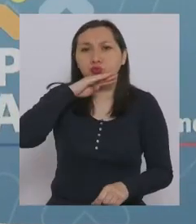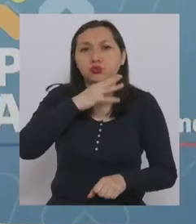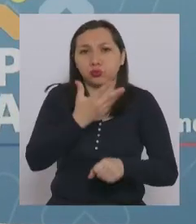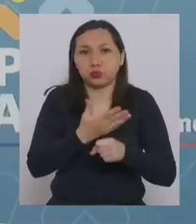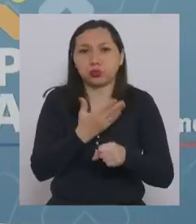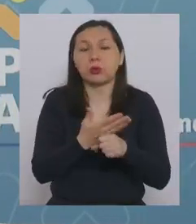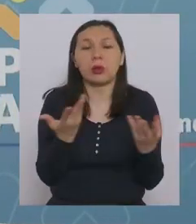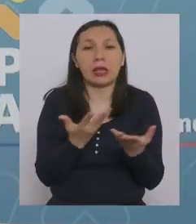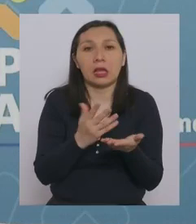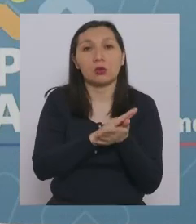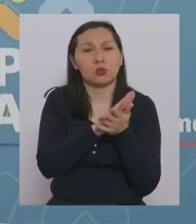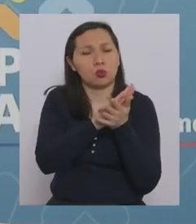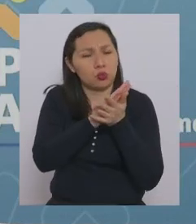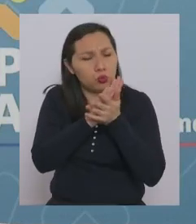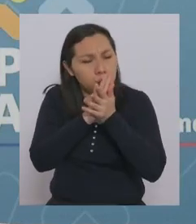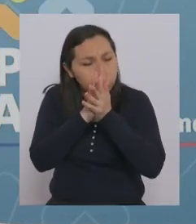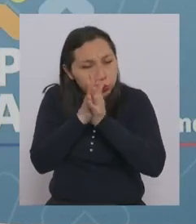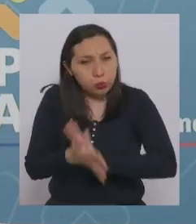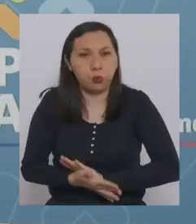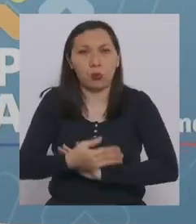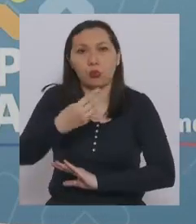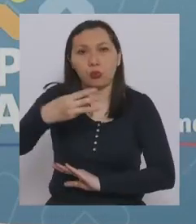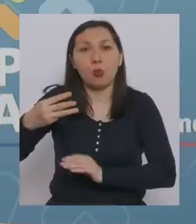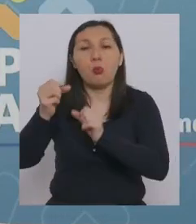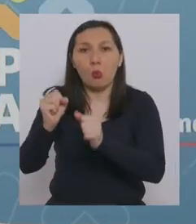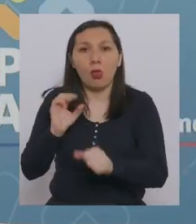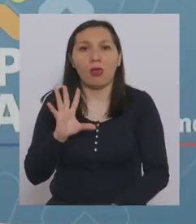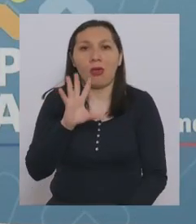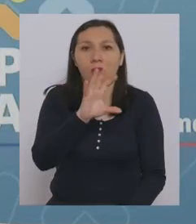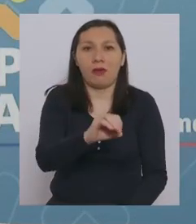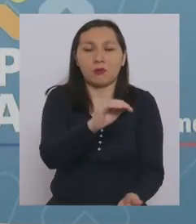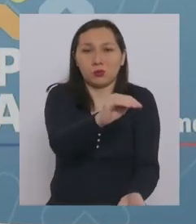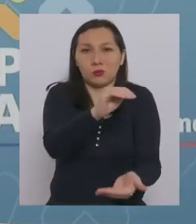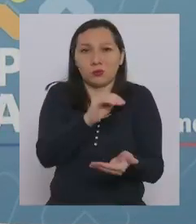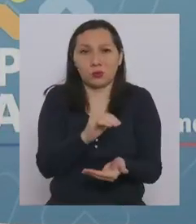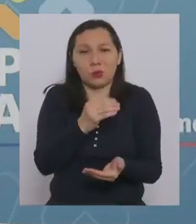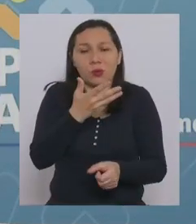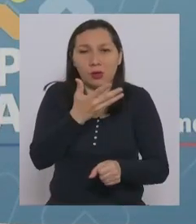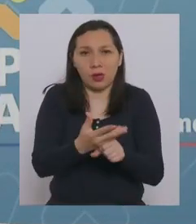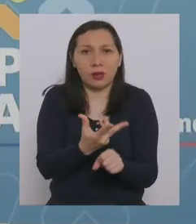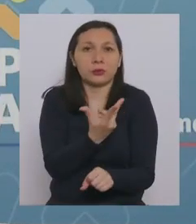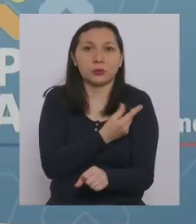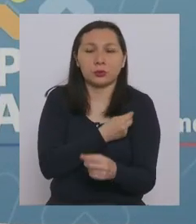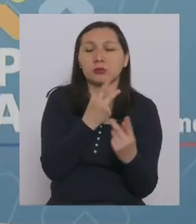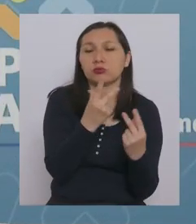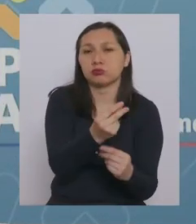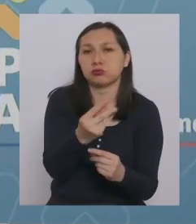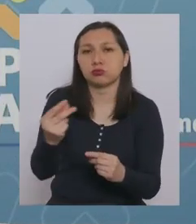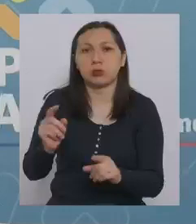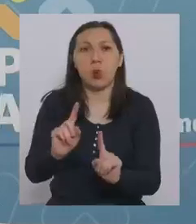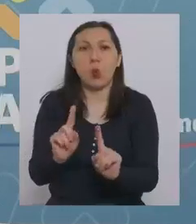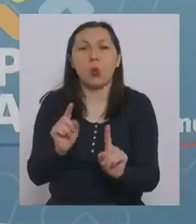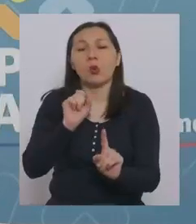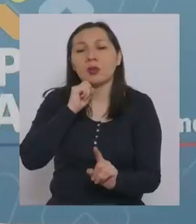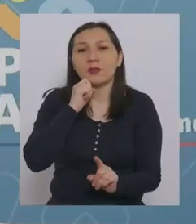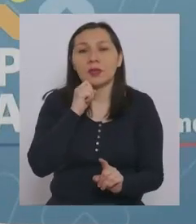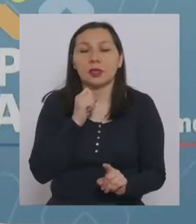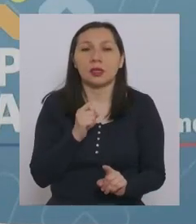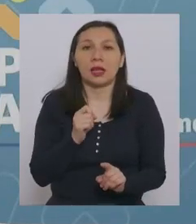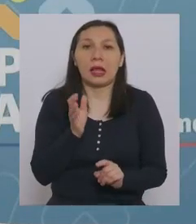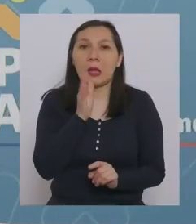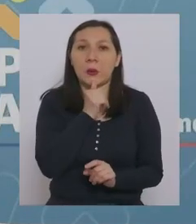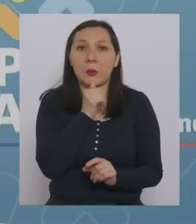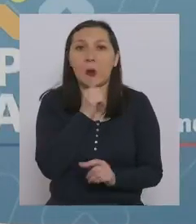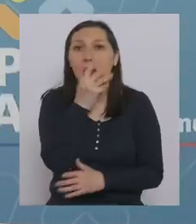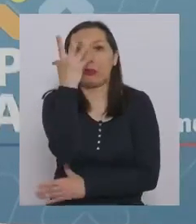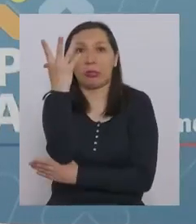para que todos los municipios puedan acceder a tener vacunas y no que no